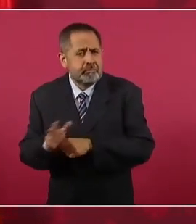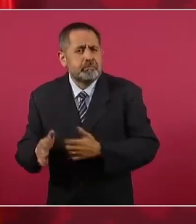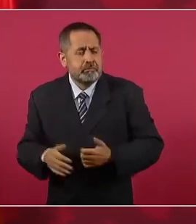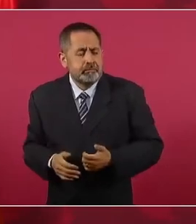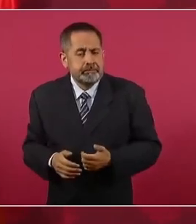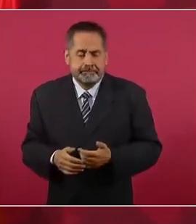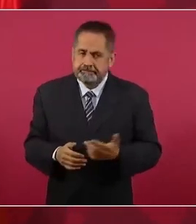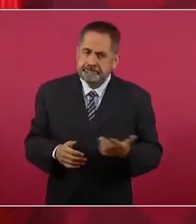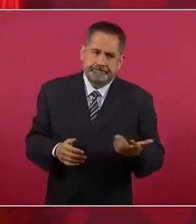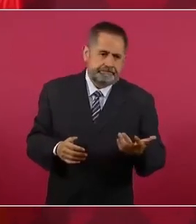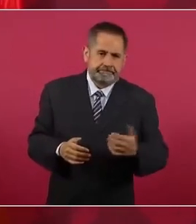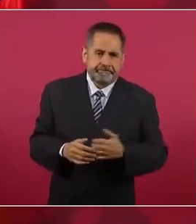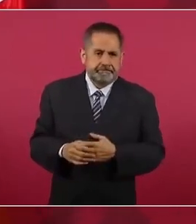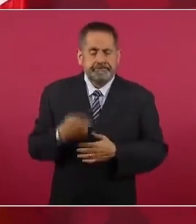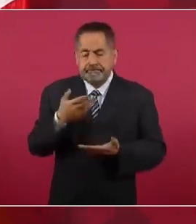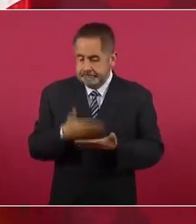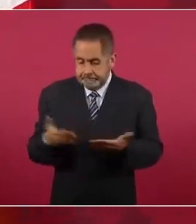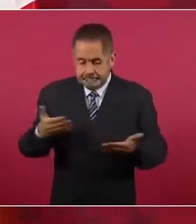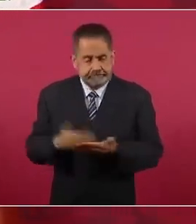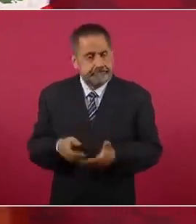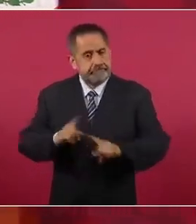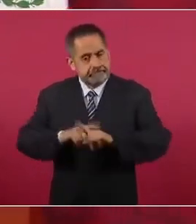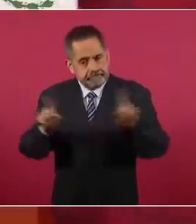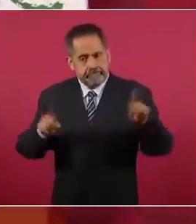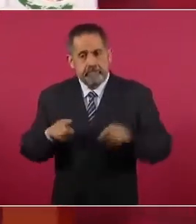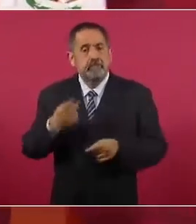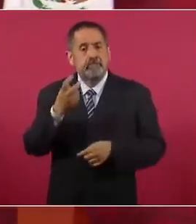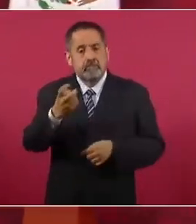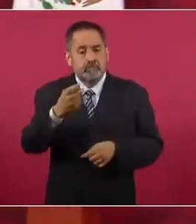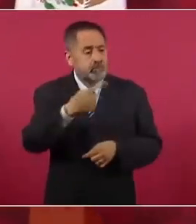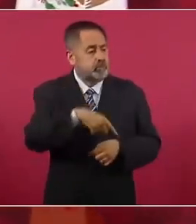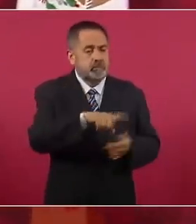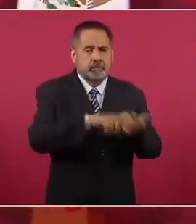Entonces, ahora es distinto por eso, su enojo.